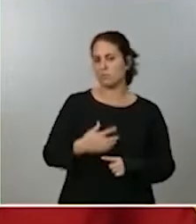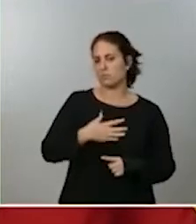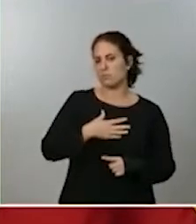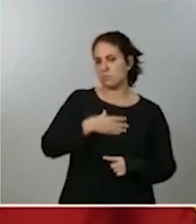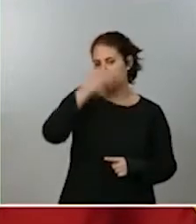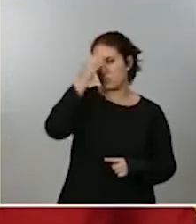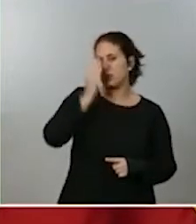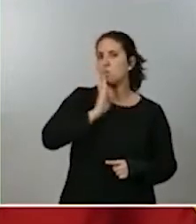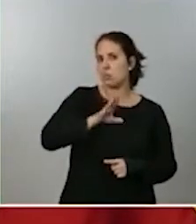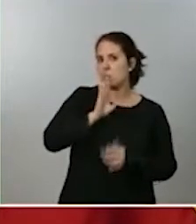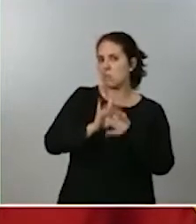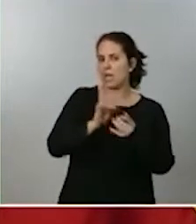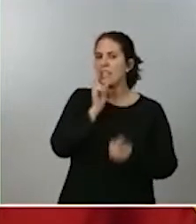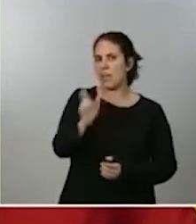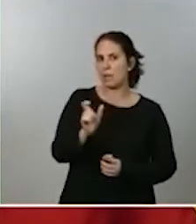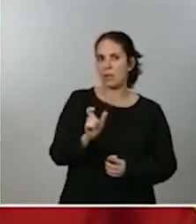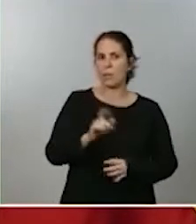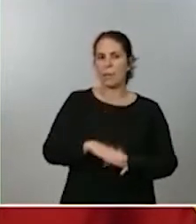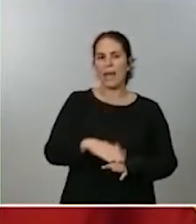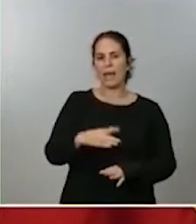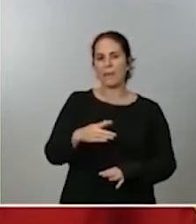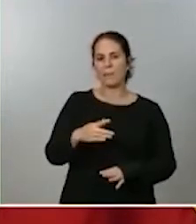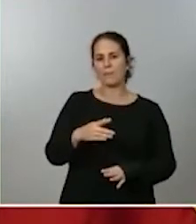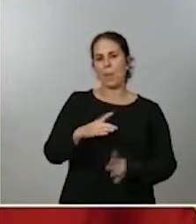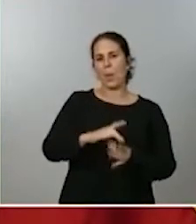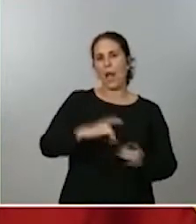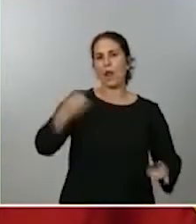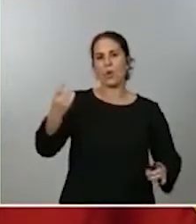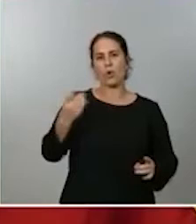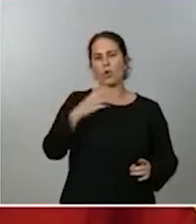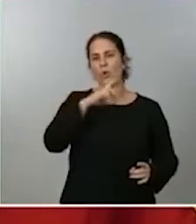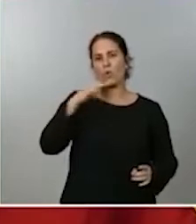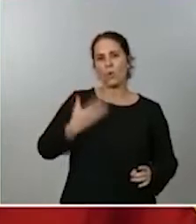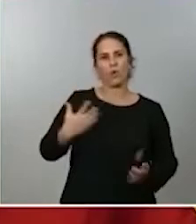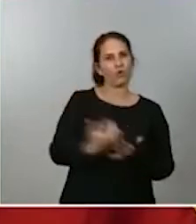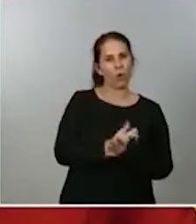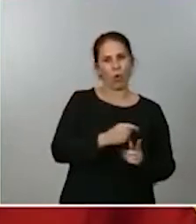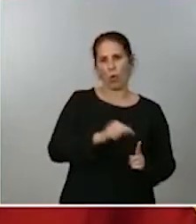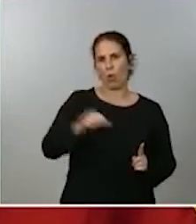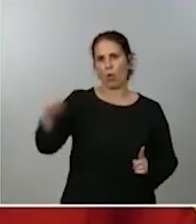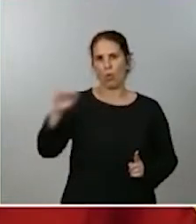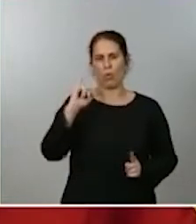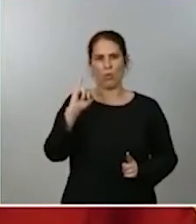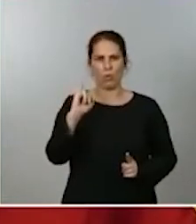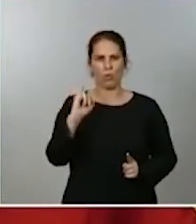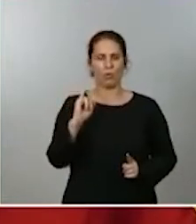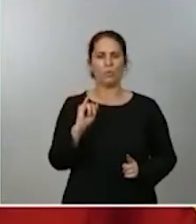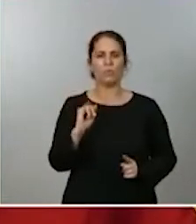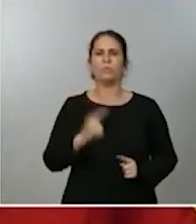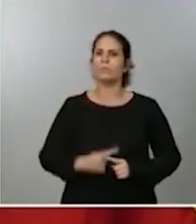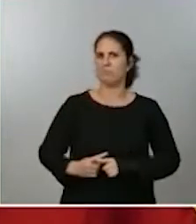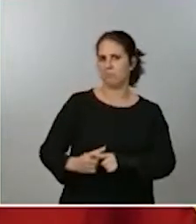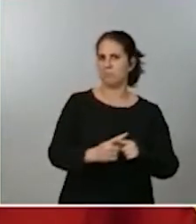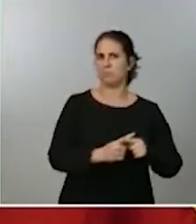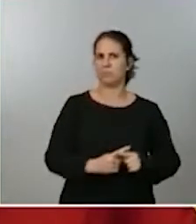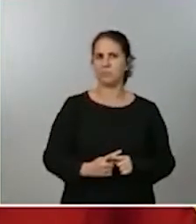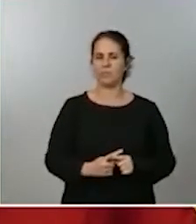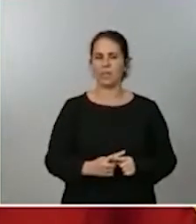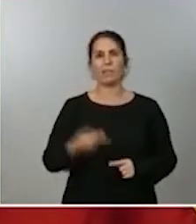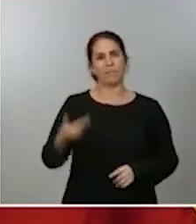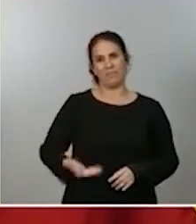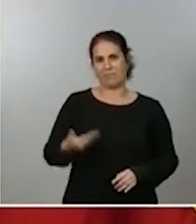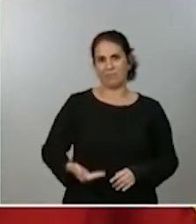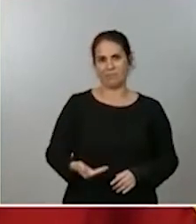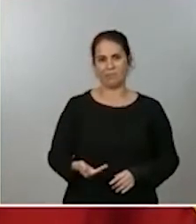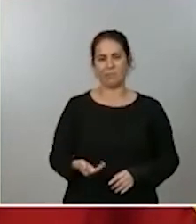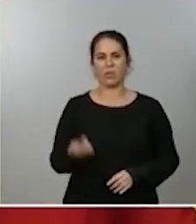la distribución del valor a lo largo de la cadena ambos elementos son fundamentales pero por tanto los costes de referencia pueden